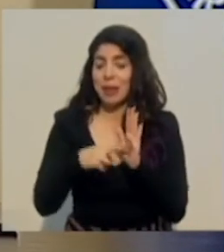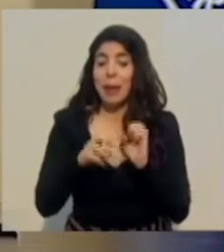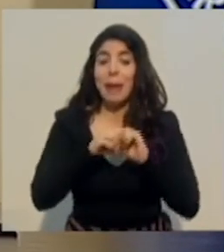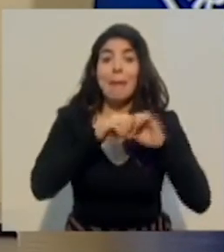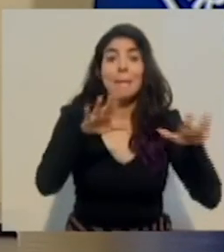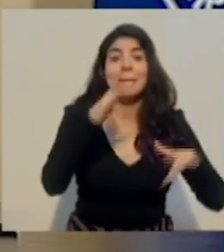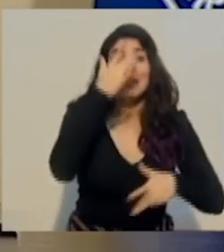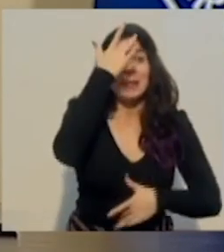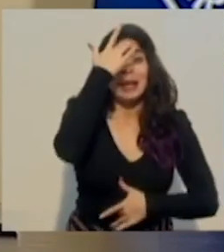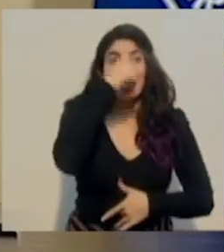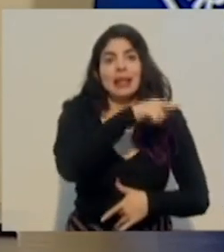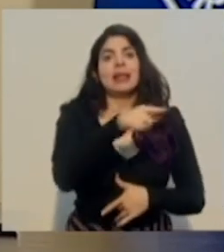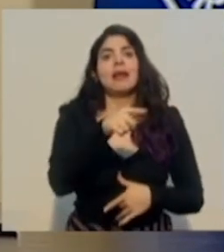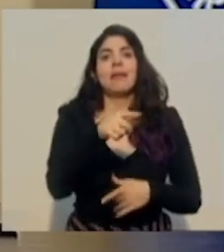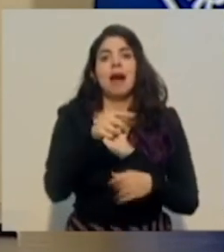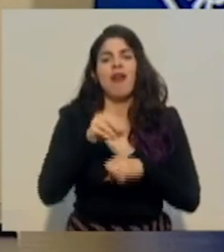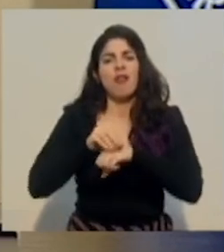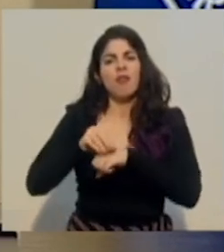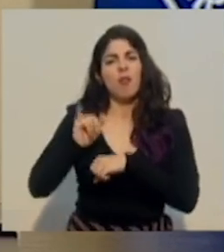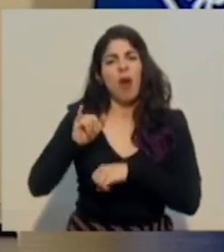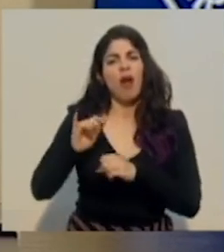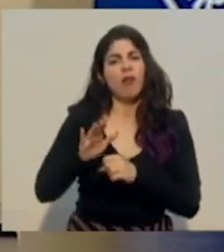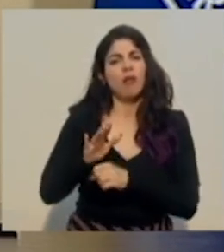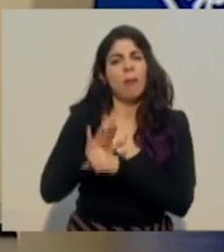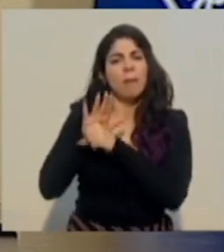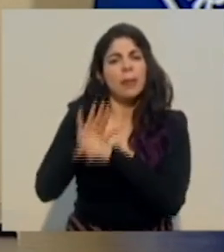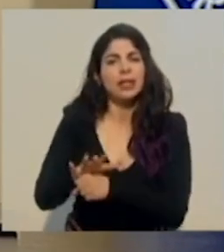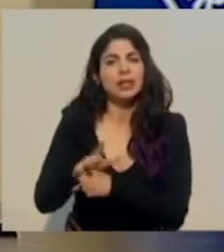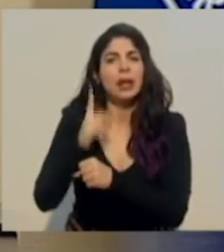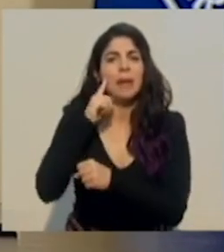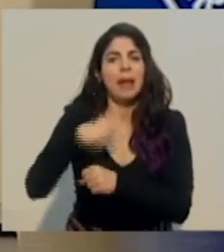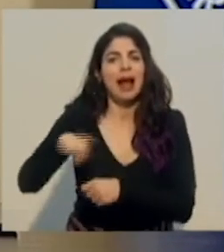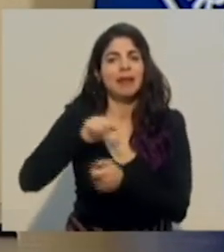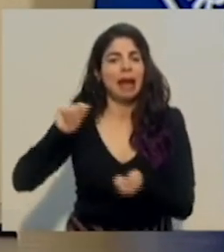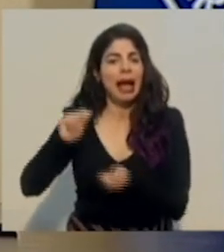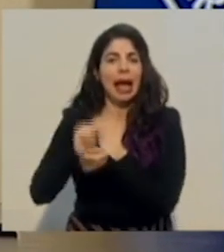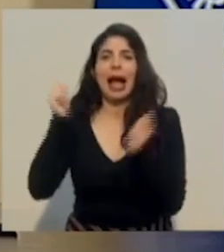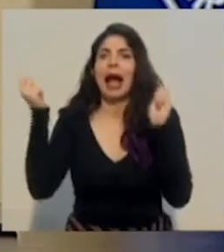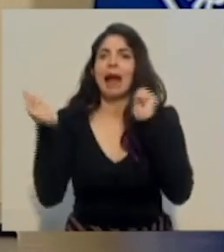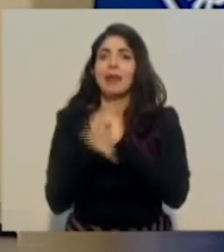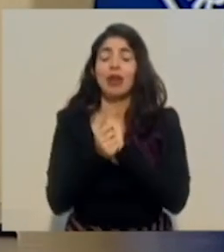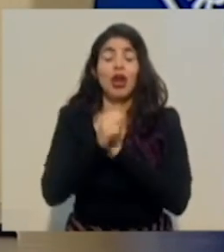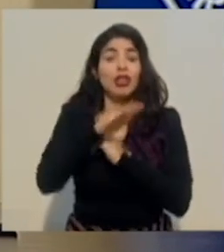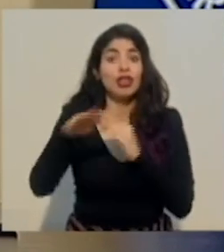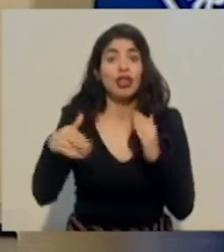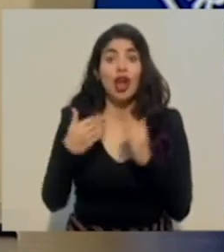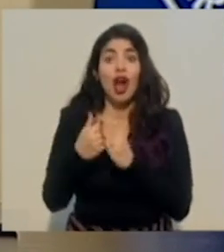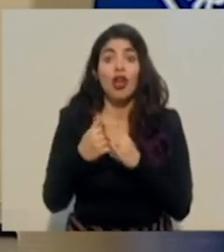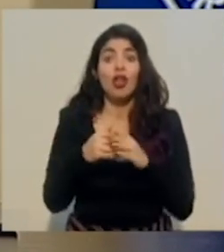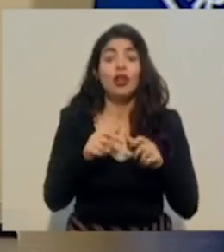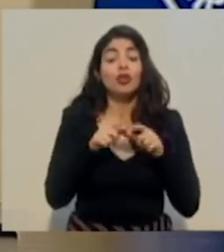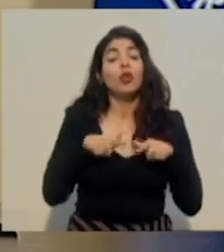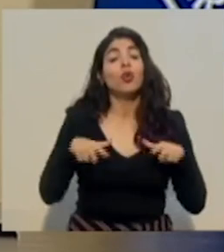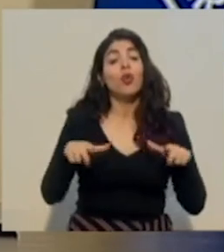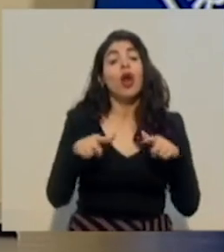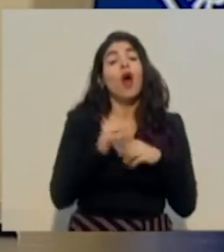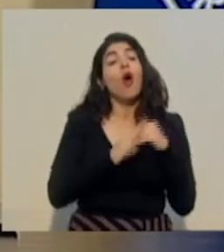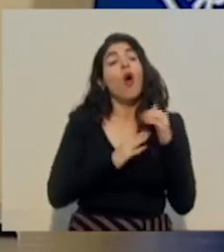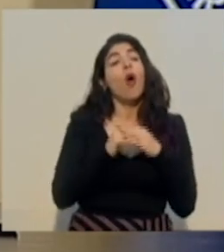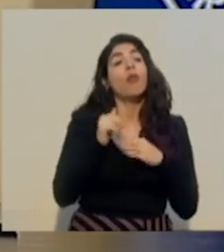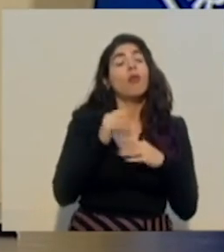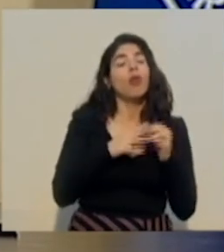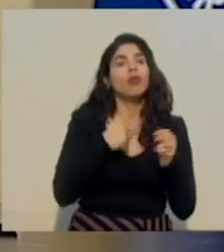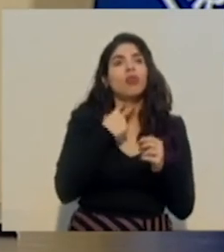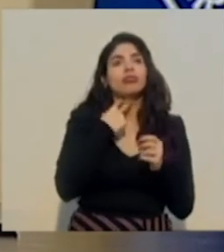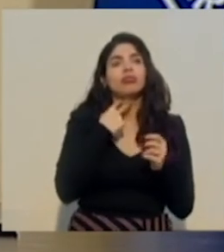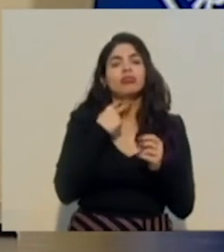y nos ha, digamos, sacado a todos de la zona de confort. Hemos visto, claro